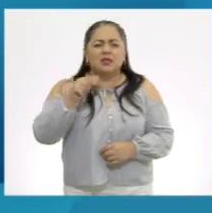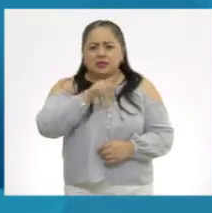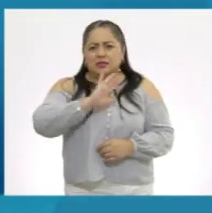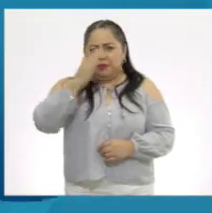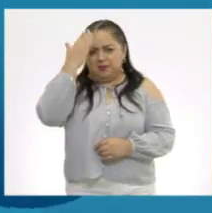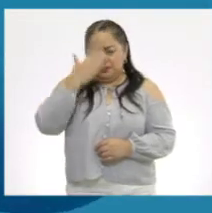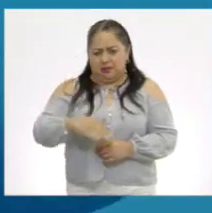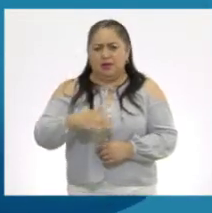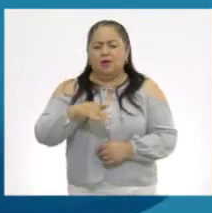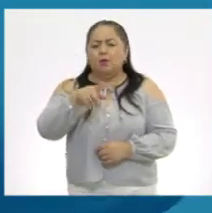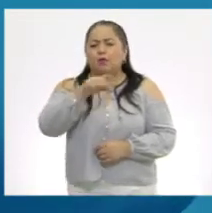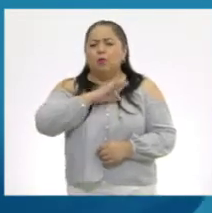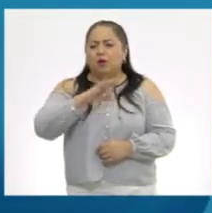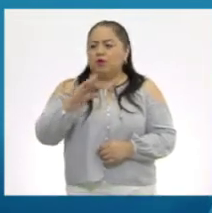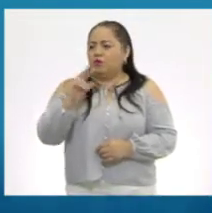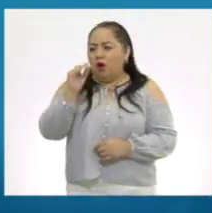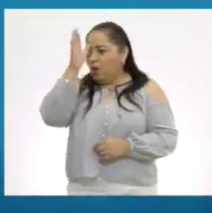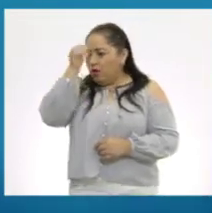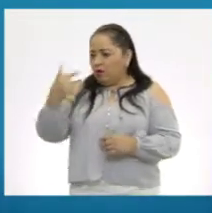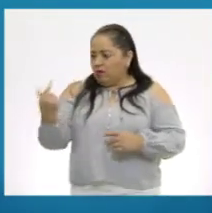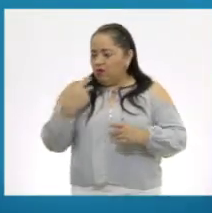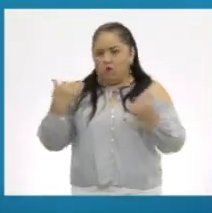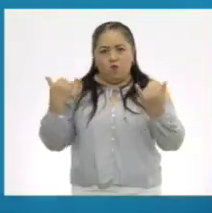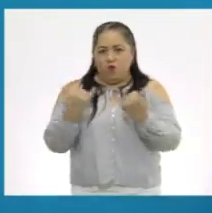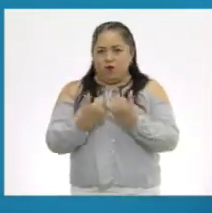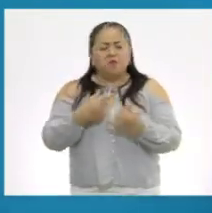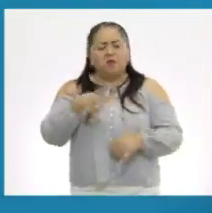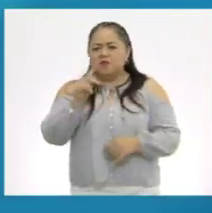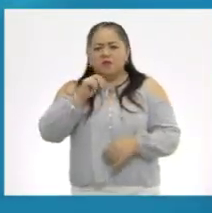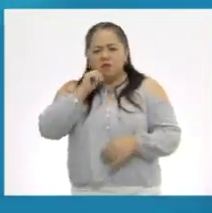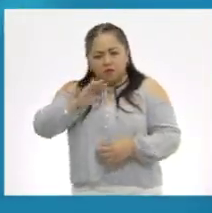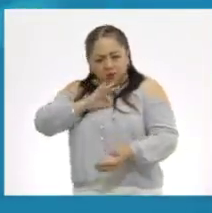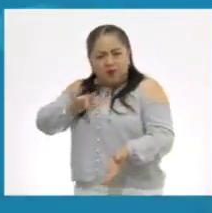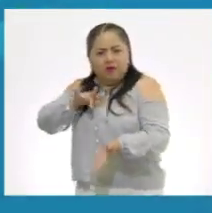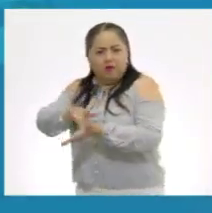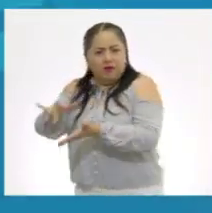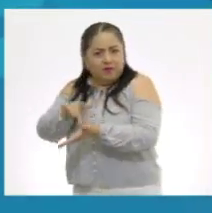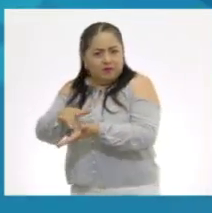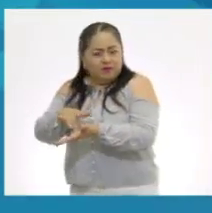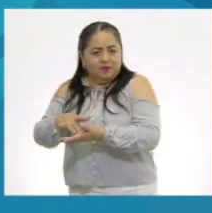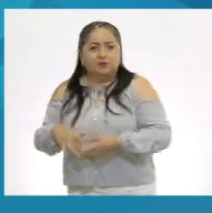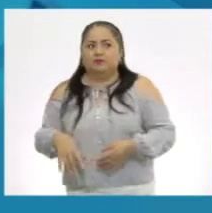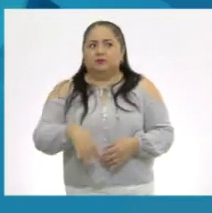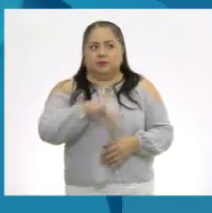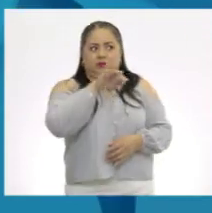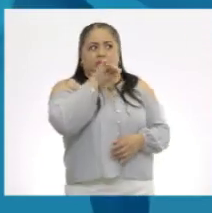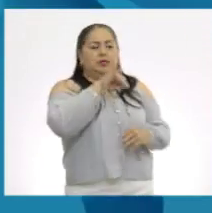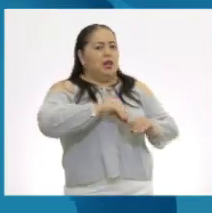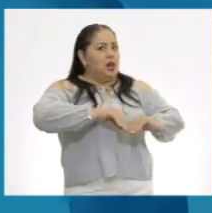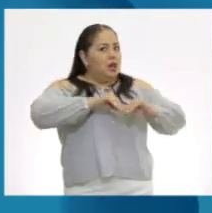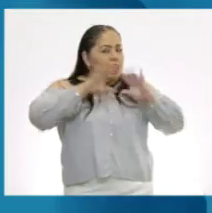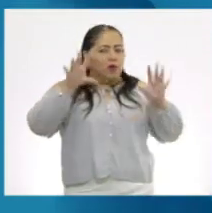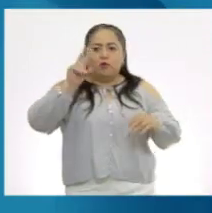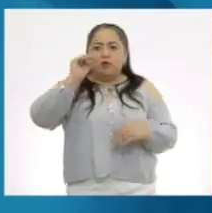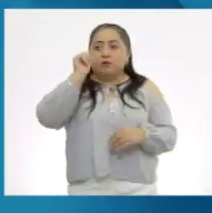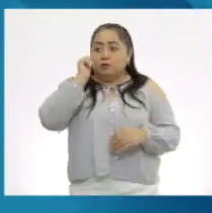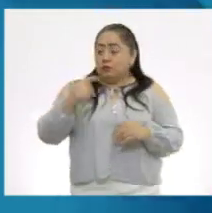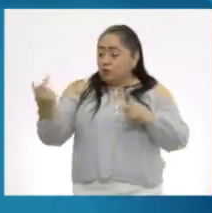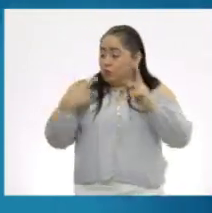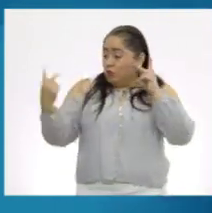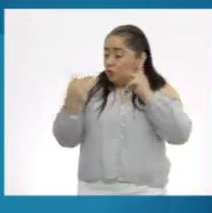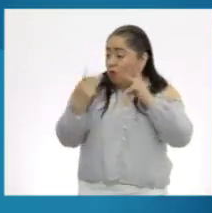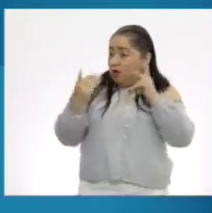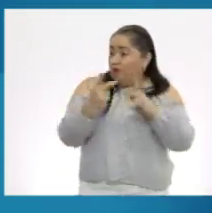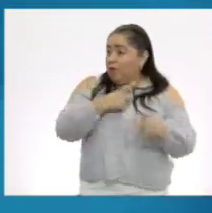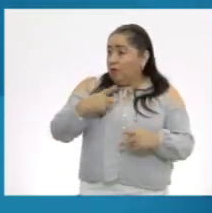que se puede estar en desacuerdo con alguien y aún así poder ayudarlo y apoyarlo? Claro, Memo. No siempre se puede estar de acuerdo con todo